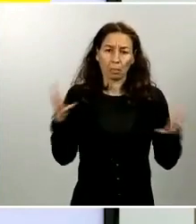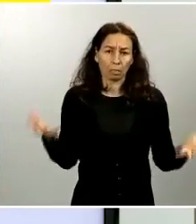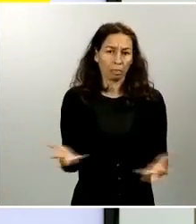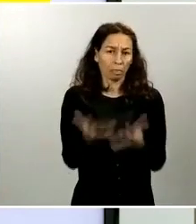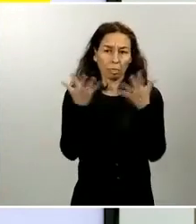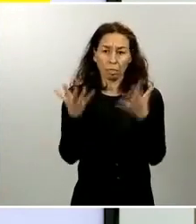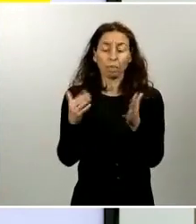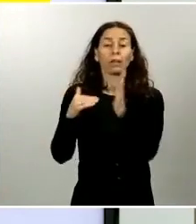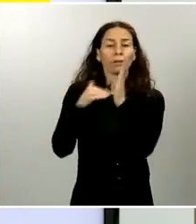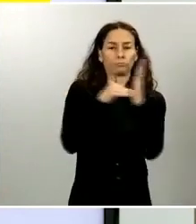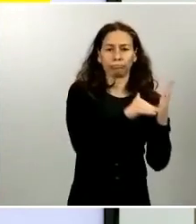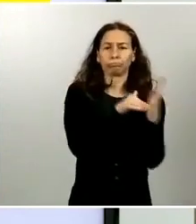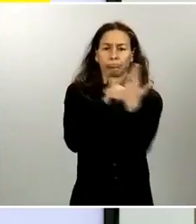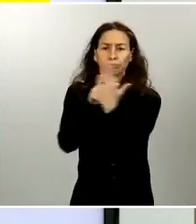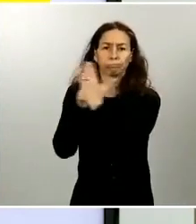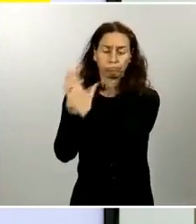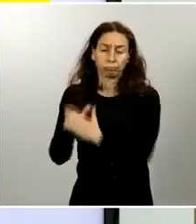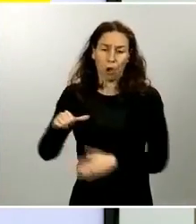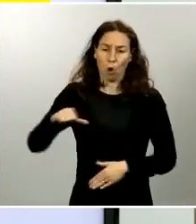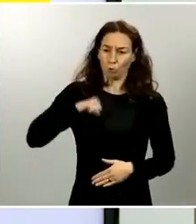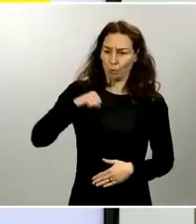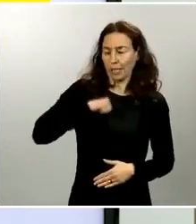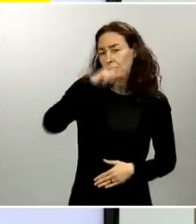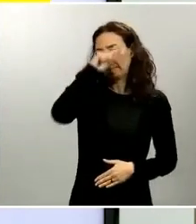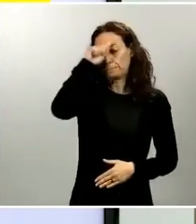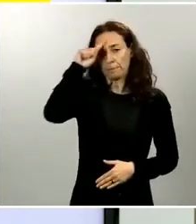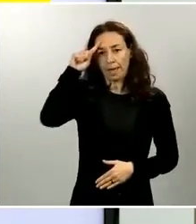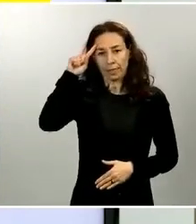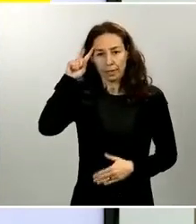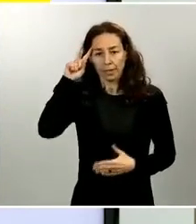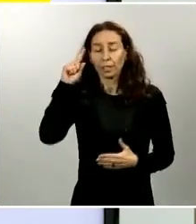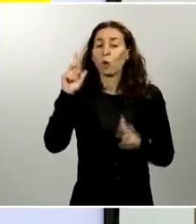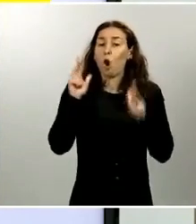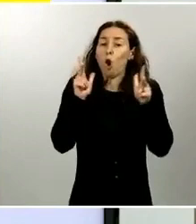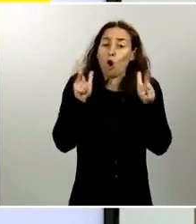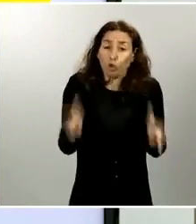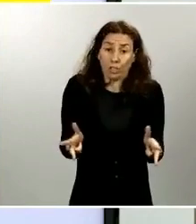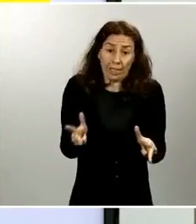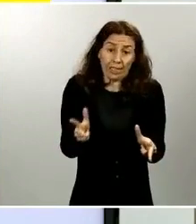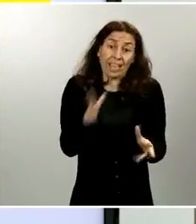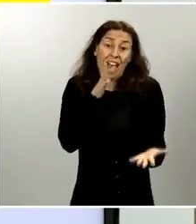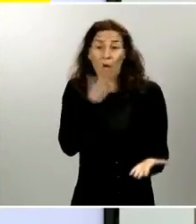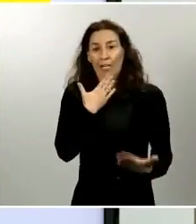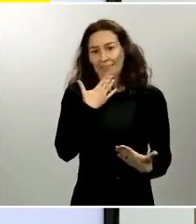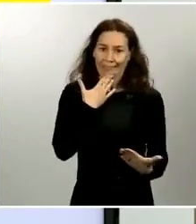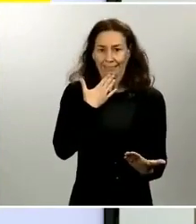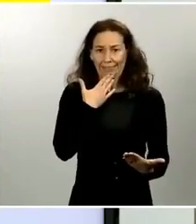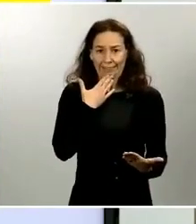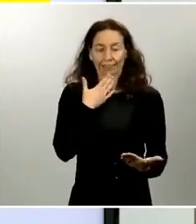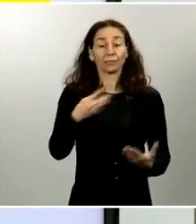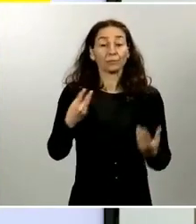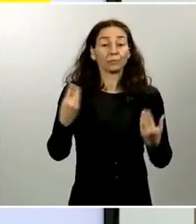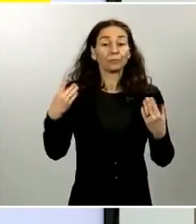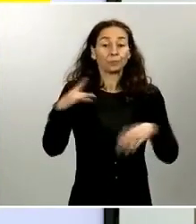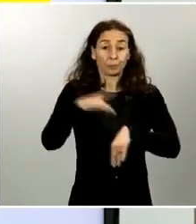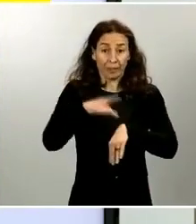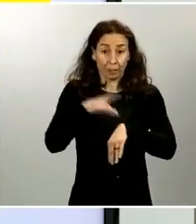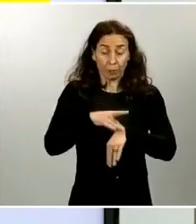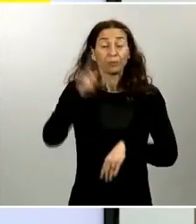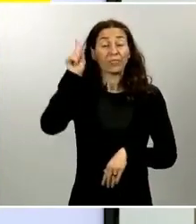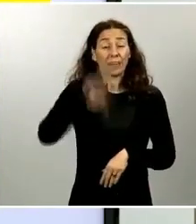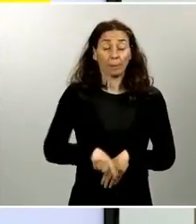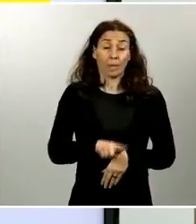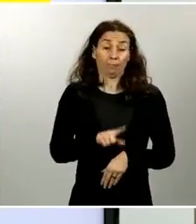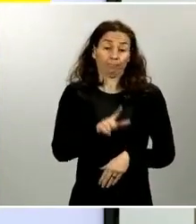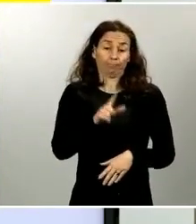hospitales y hoteles medicalizados. Y como nota destacar, la Guardia Real se acaba de calificar